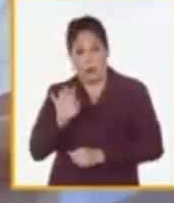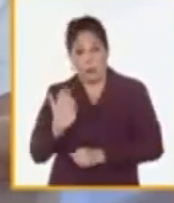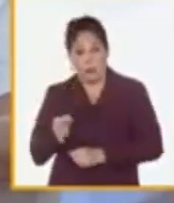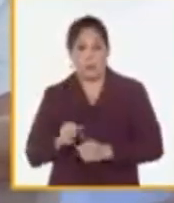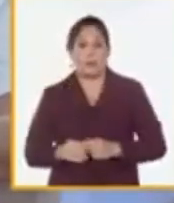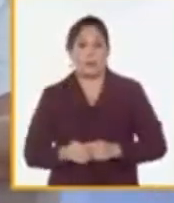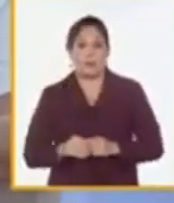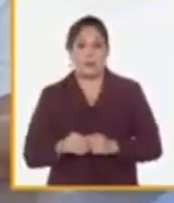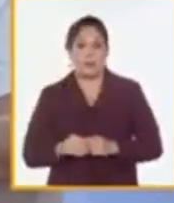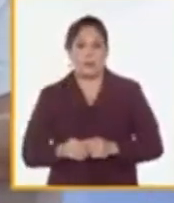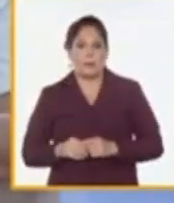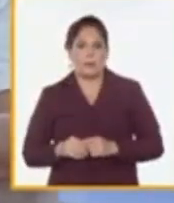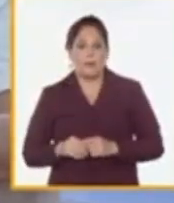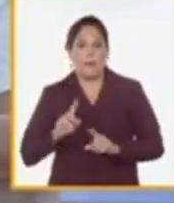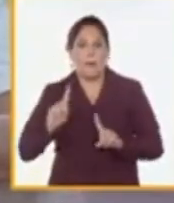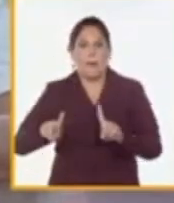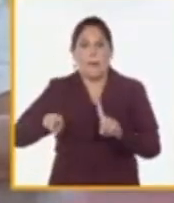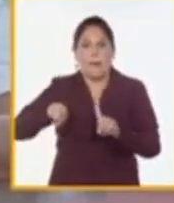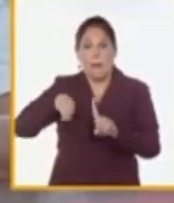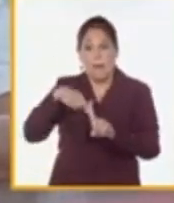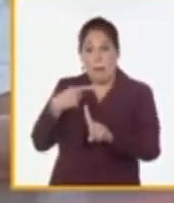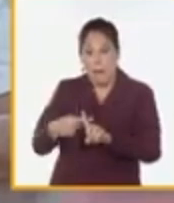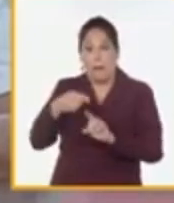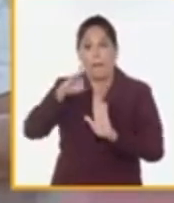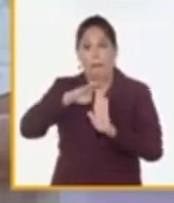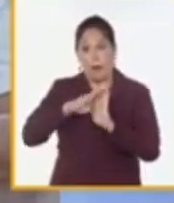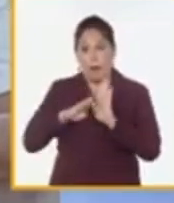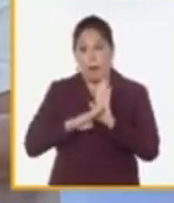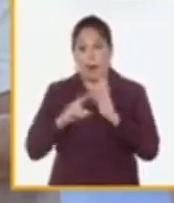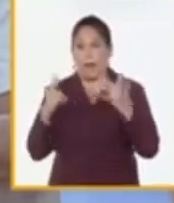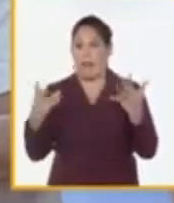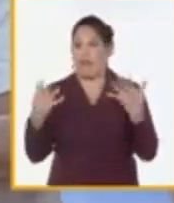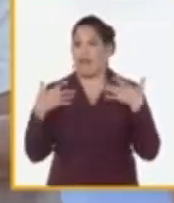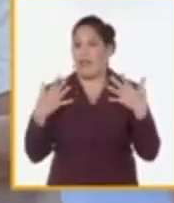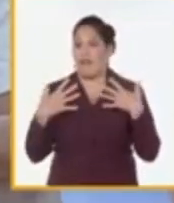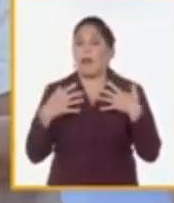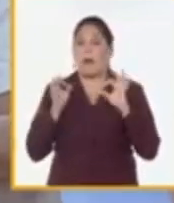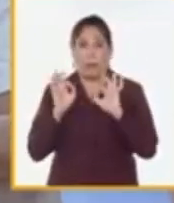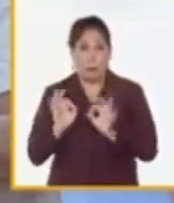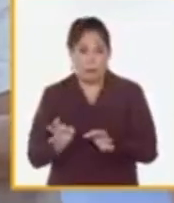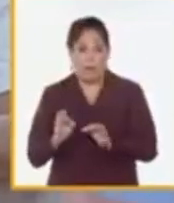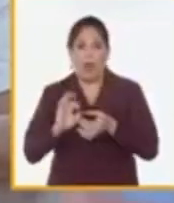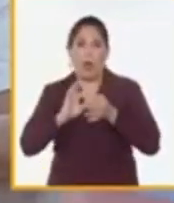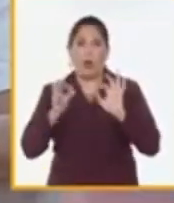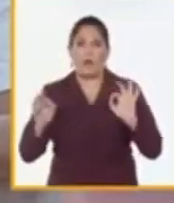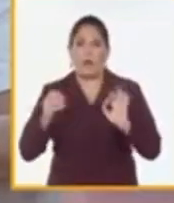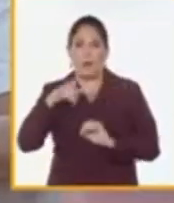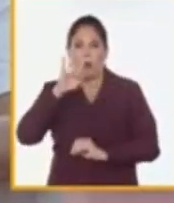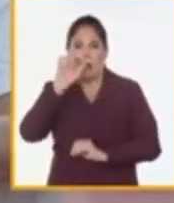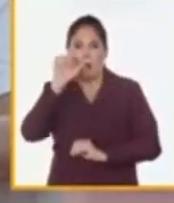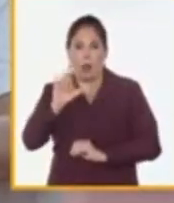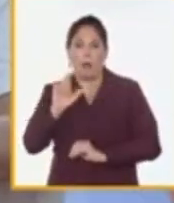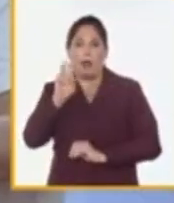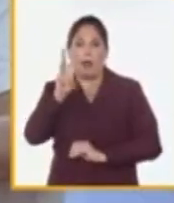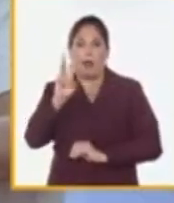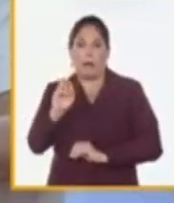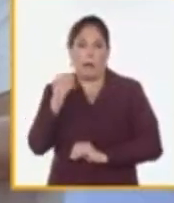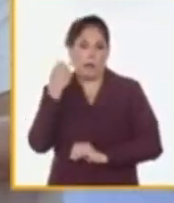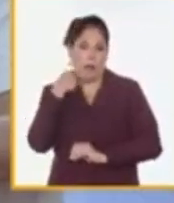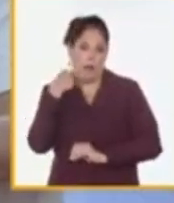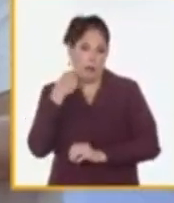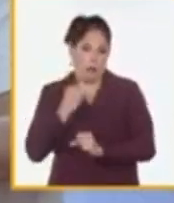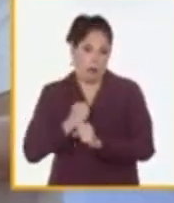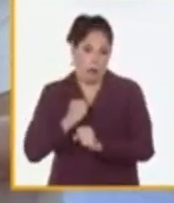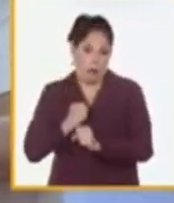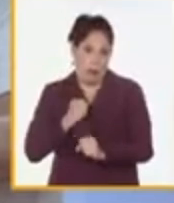se sumará a esta programación de verano, ese movimiento de coordinadores de la UNIAC que está cumpliendo 30 años, que